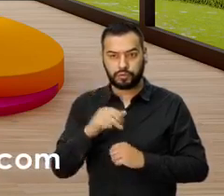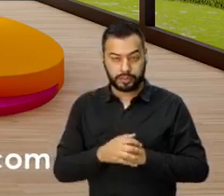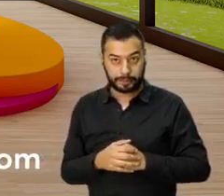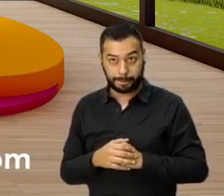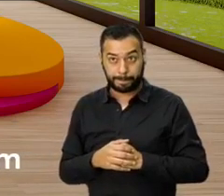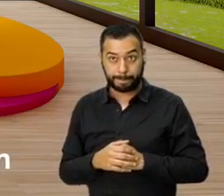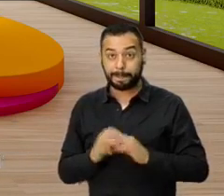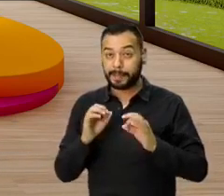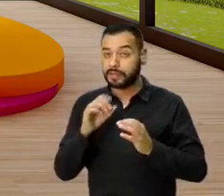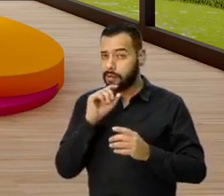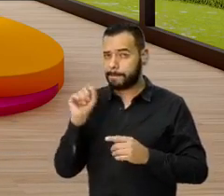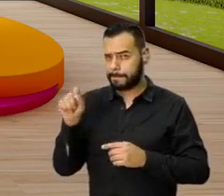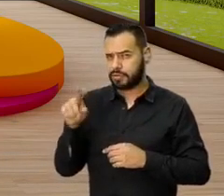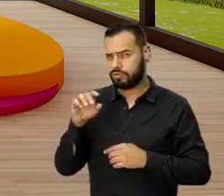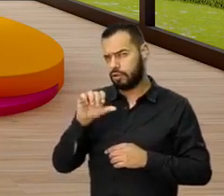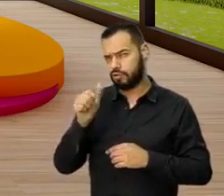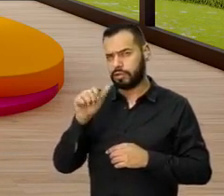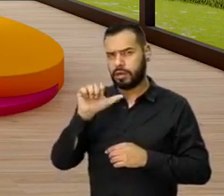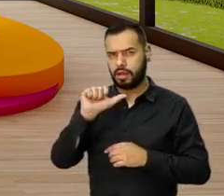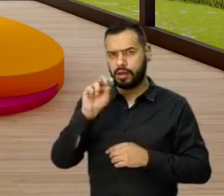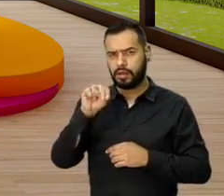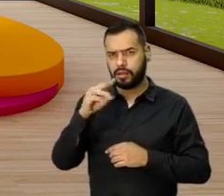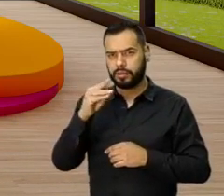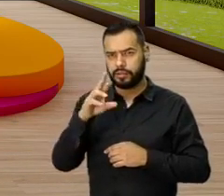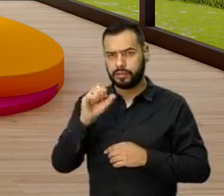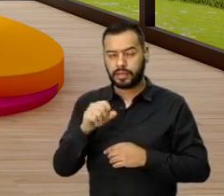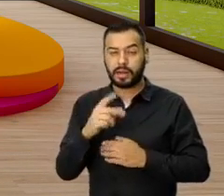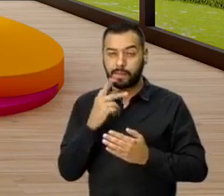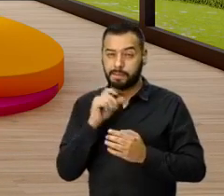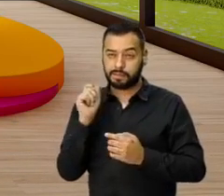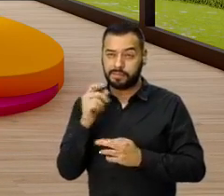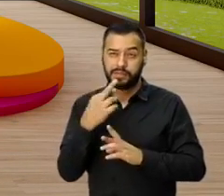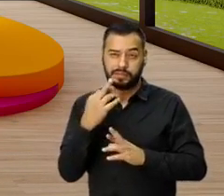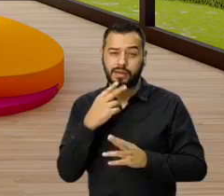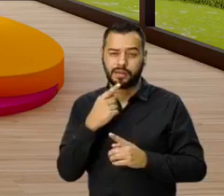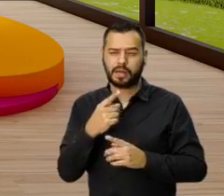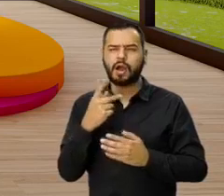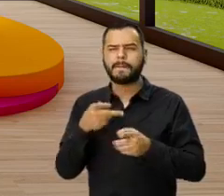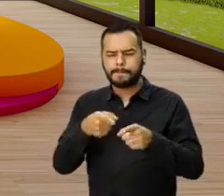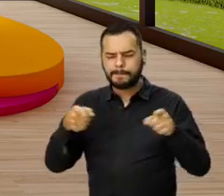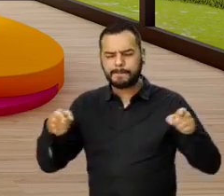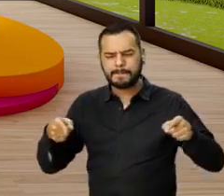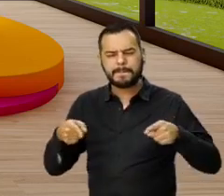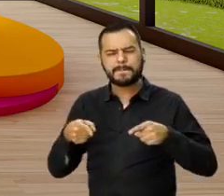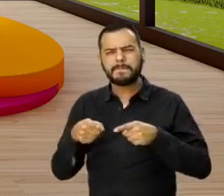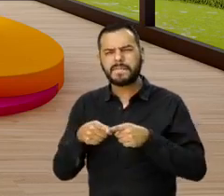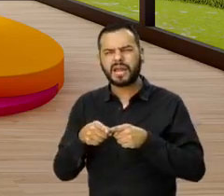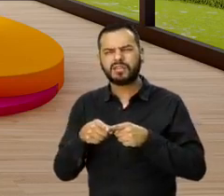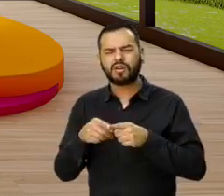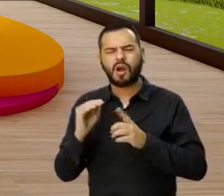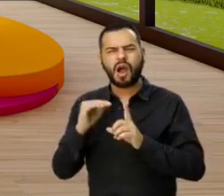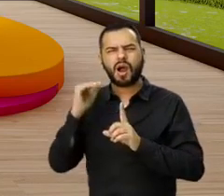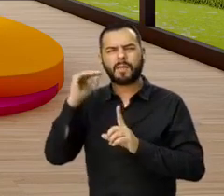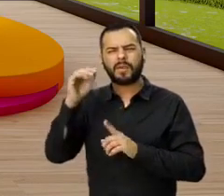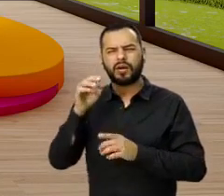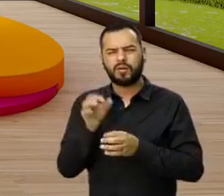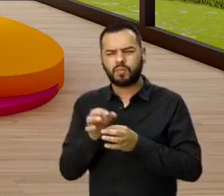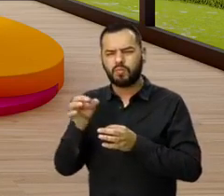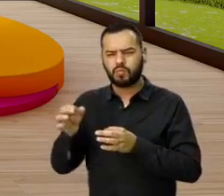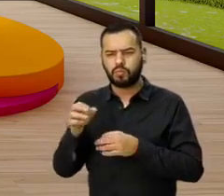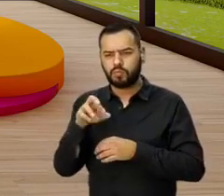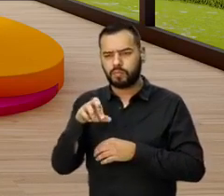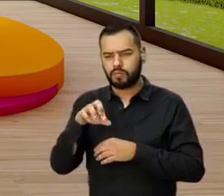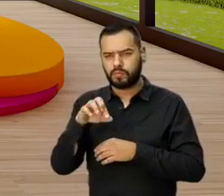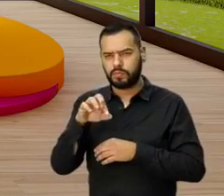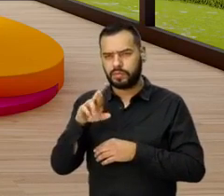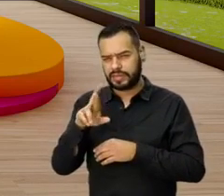listo, bueno, aquí nos hacía Andrea Melo una pregunta, pero igual, bueno, la vamos a responder, ya lo habíamos dicho, cuántos metros cuadrados es el apartamento del proyecto de Ricaurte,